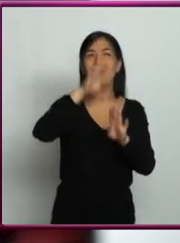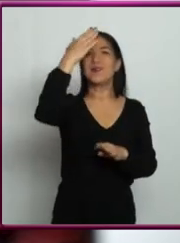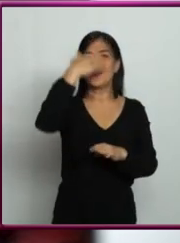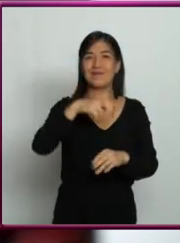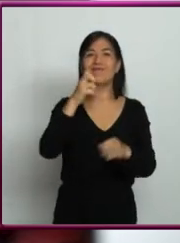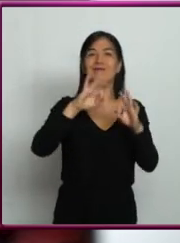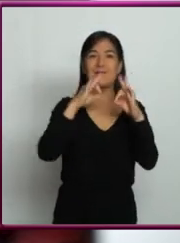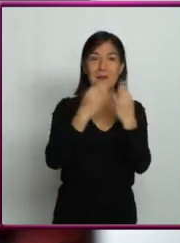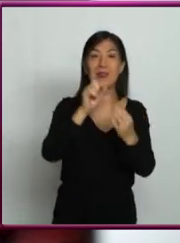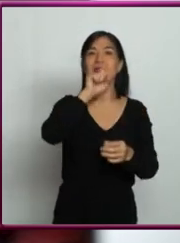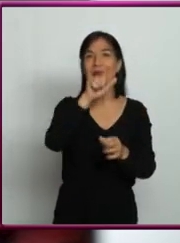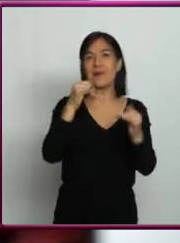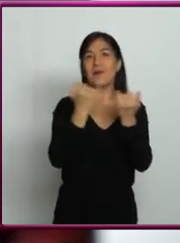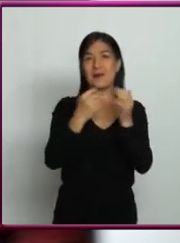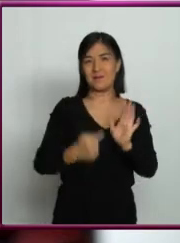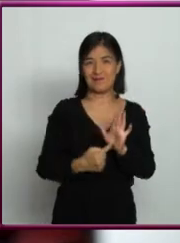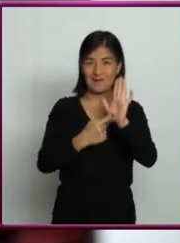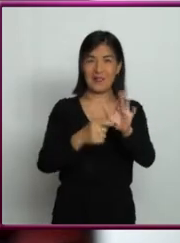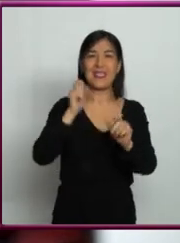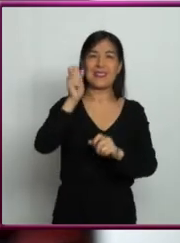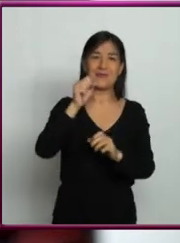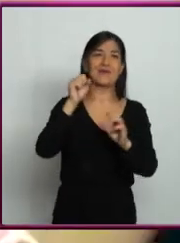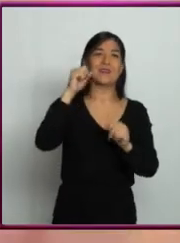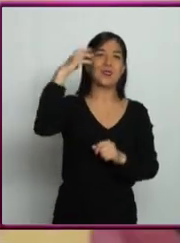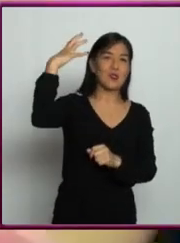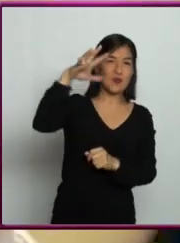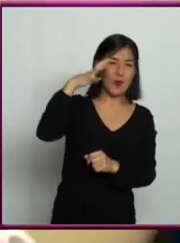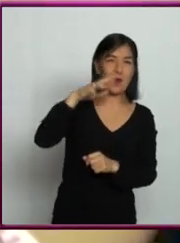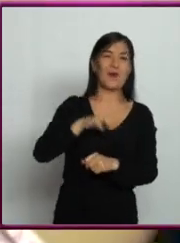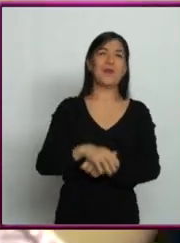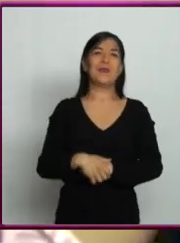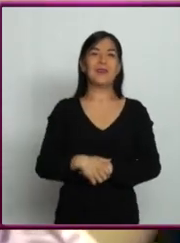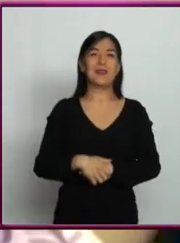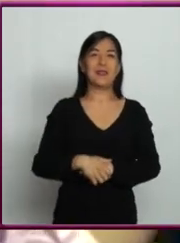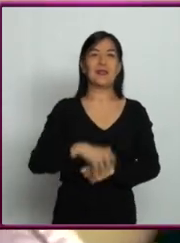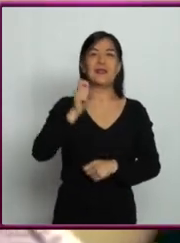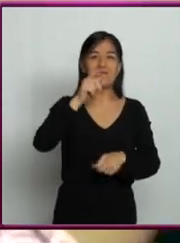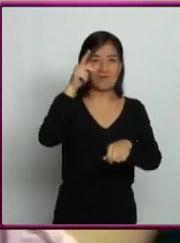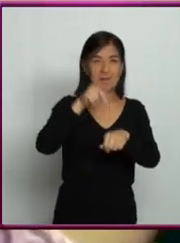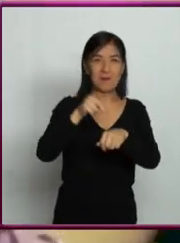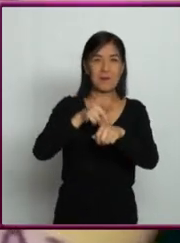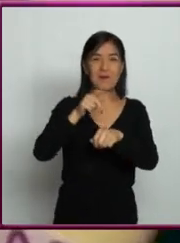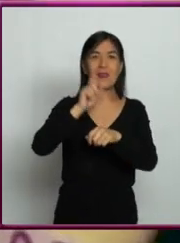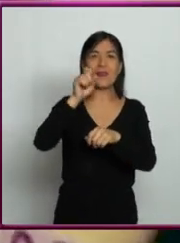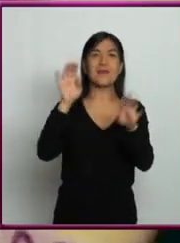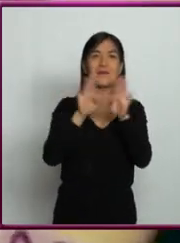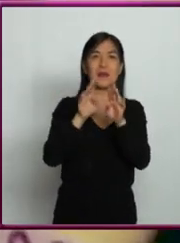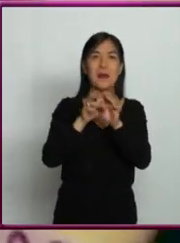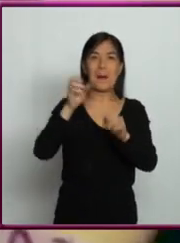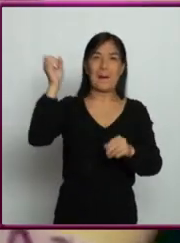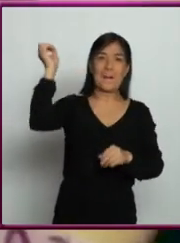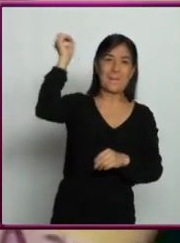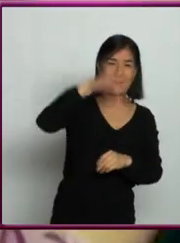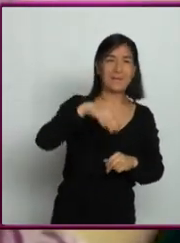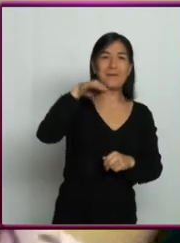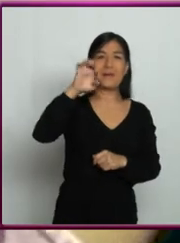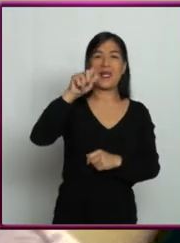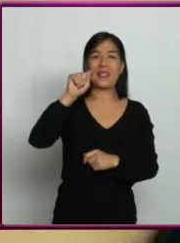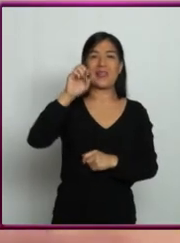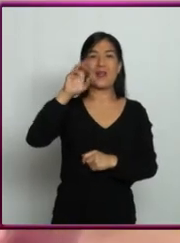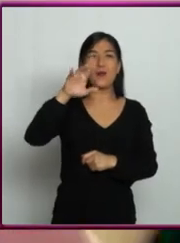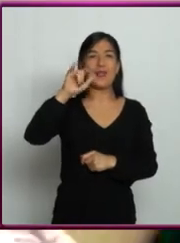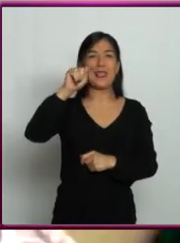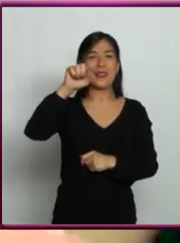Además de las evidencias que tenemos del sistema solar, como de las rocas que caen del espacio, que son las meteoritas,